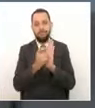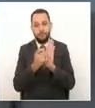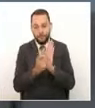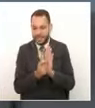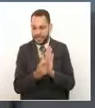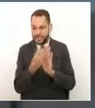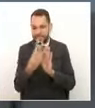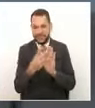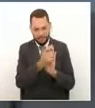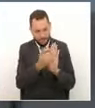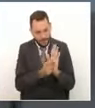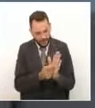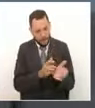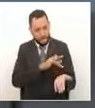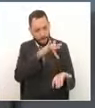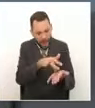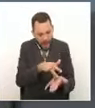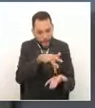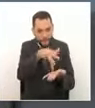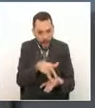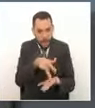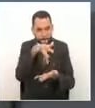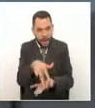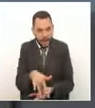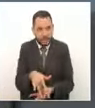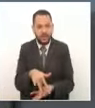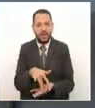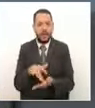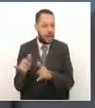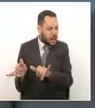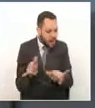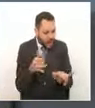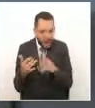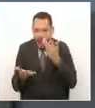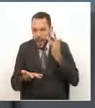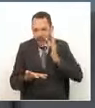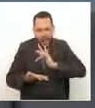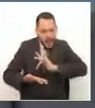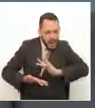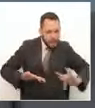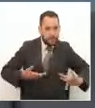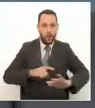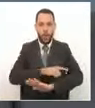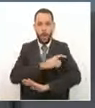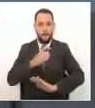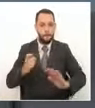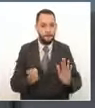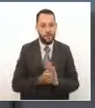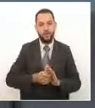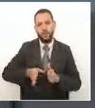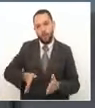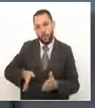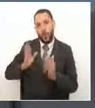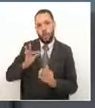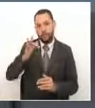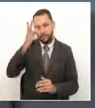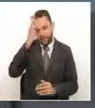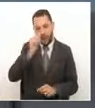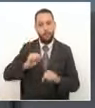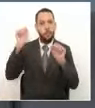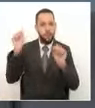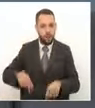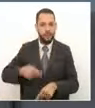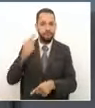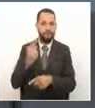garantizar de que estábamos convencidos de que la desinfección las rutas y el manejo que se le había dado en el momento cumplía seguiremos